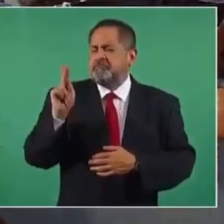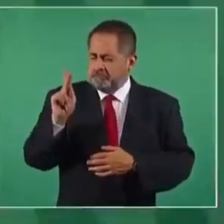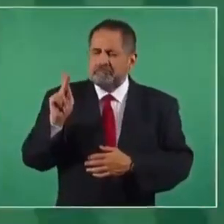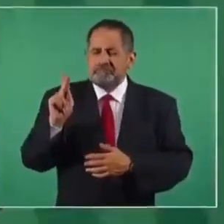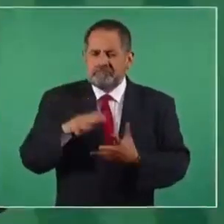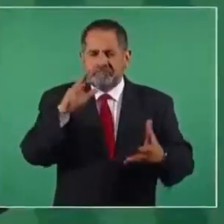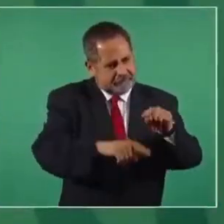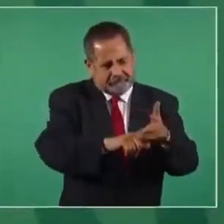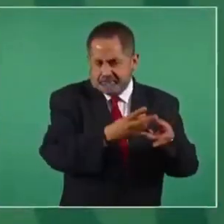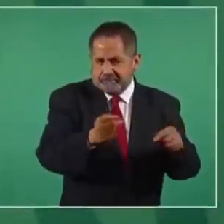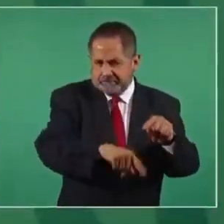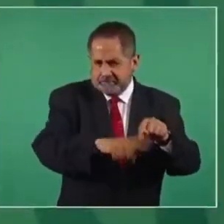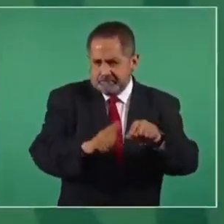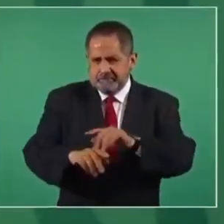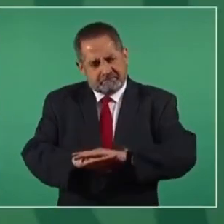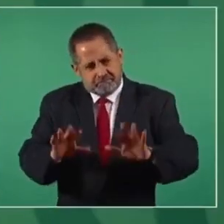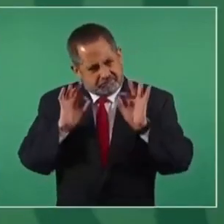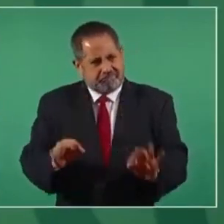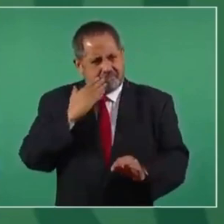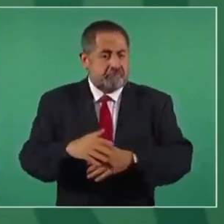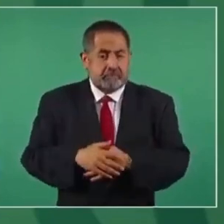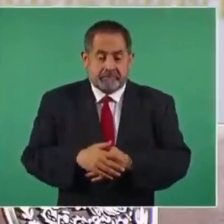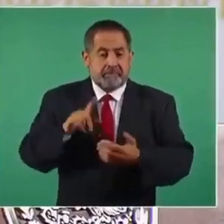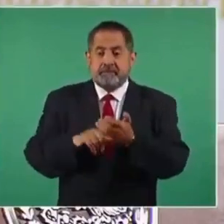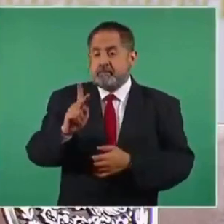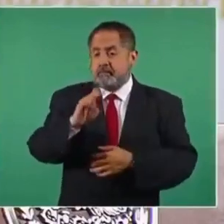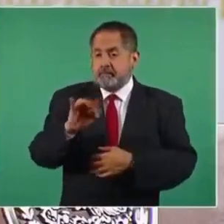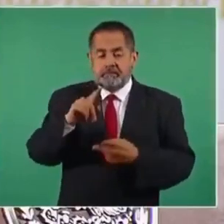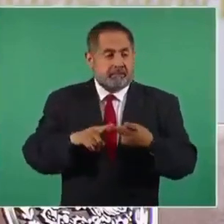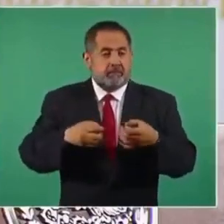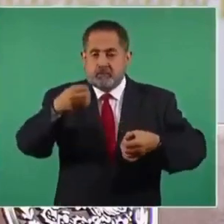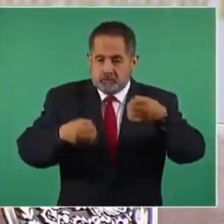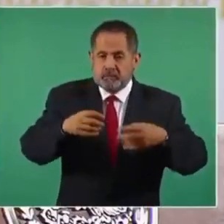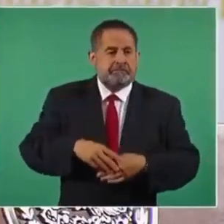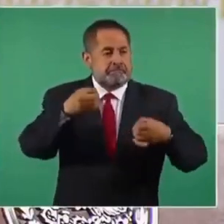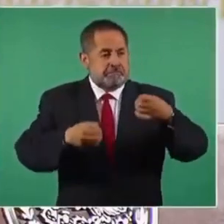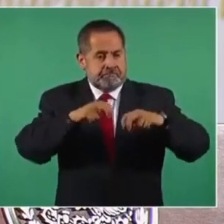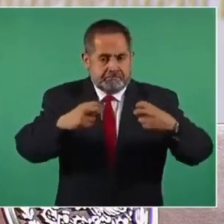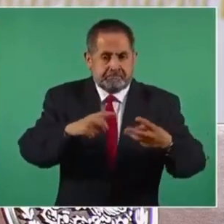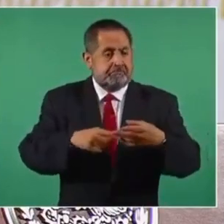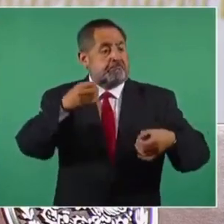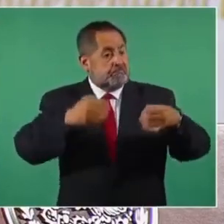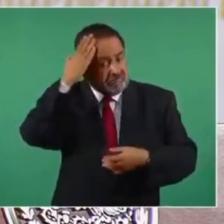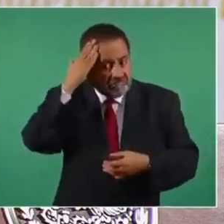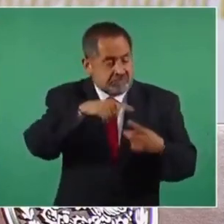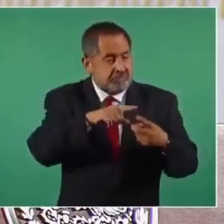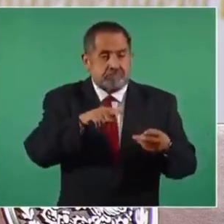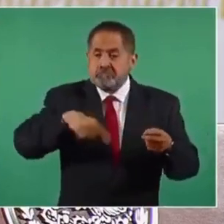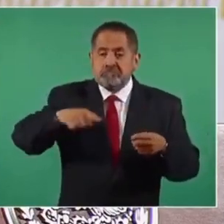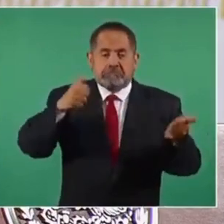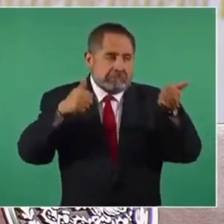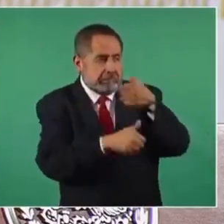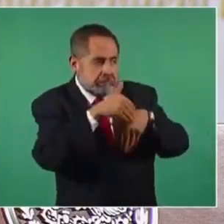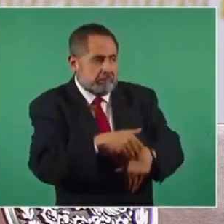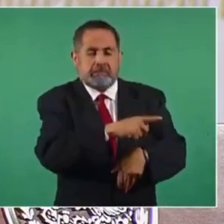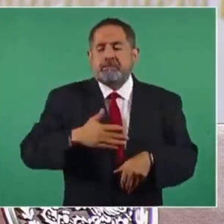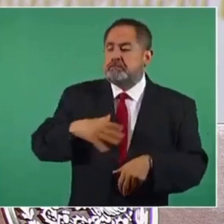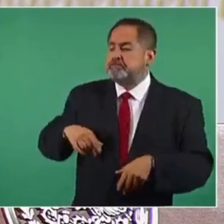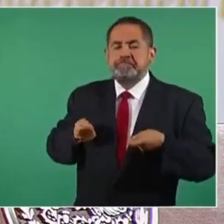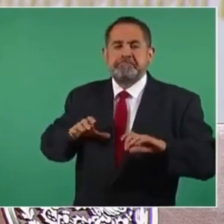hace falta limpiar el Poder Judicial. Es que jueces, magistrados, ministros al servicio de grupos de intereses creados.